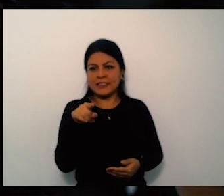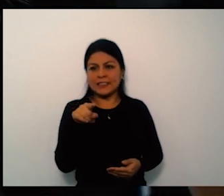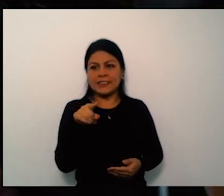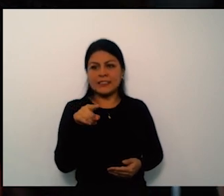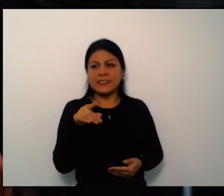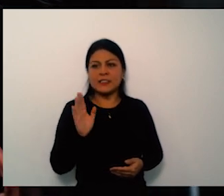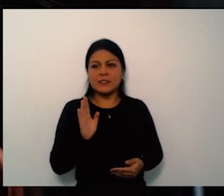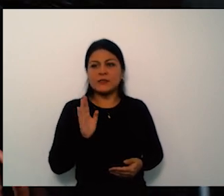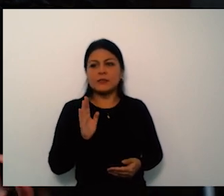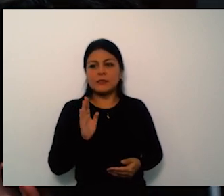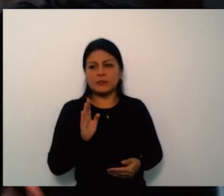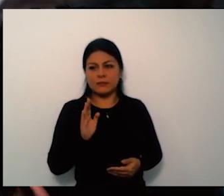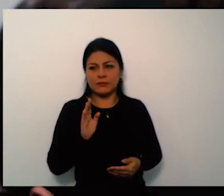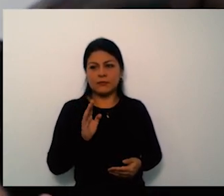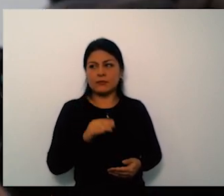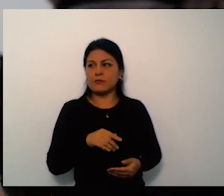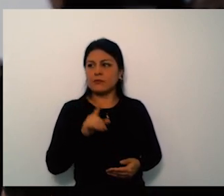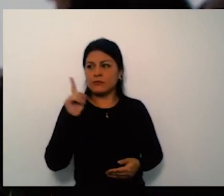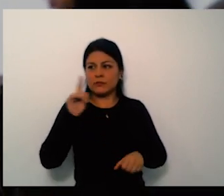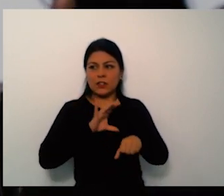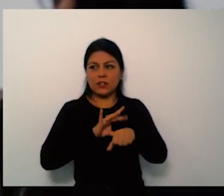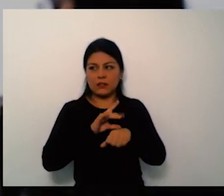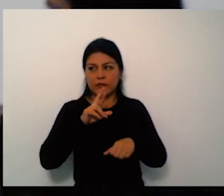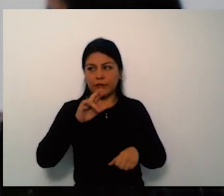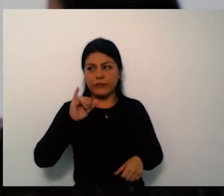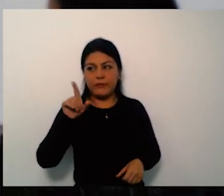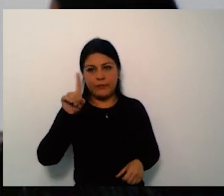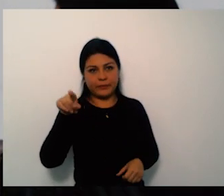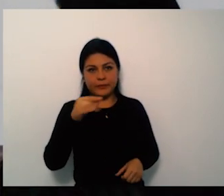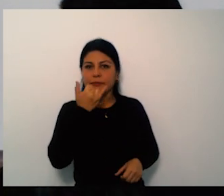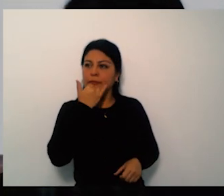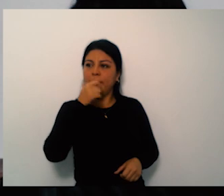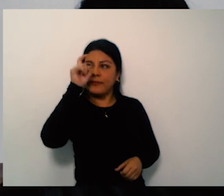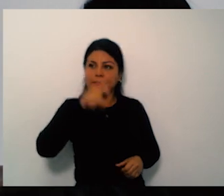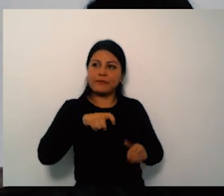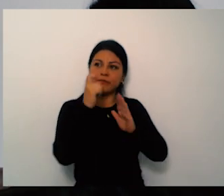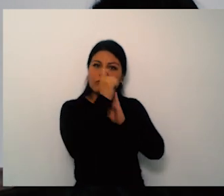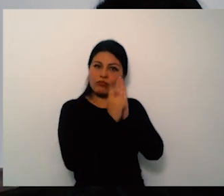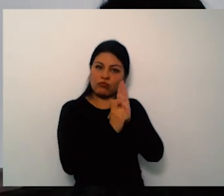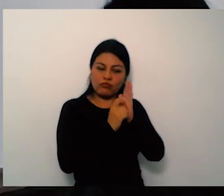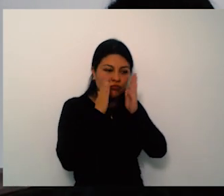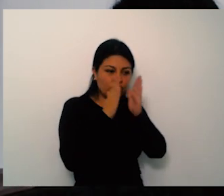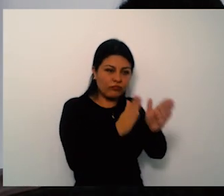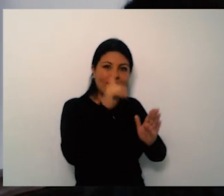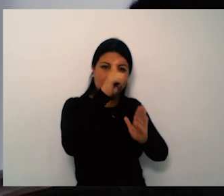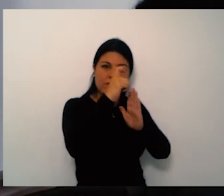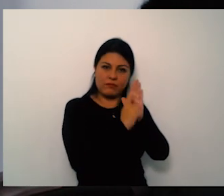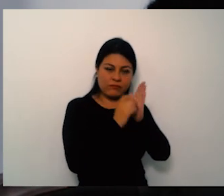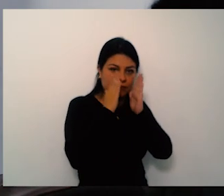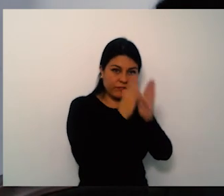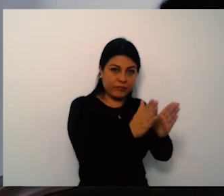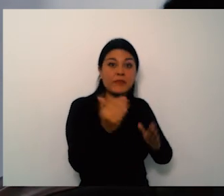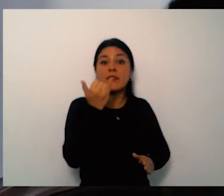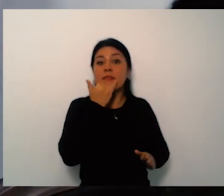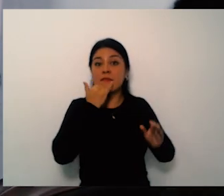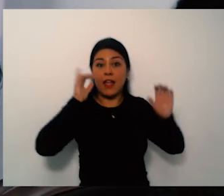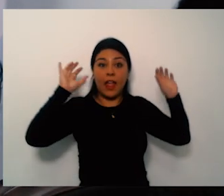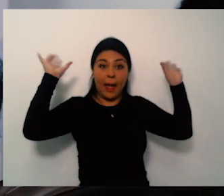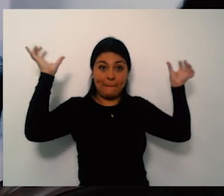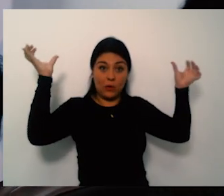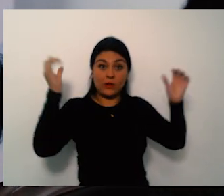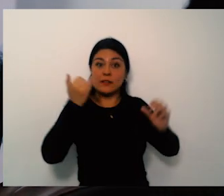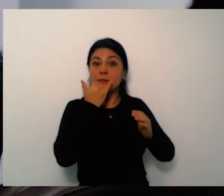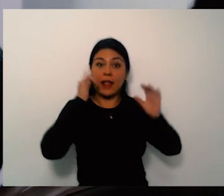ha identificado desde la asociación situaciones para el acceso de citas clínica del dolor